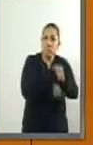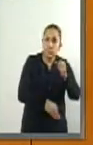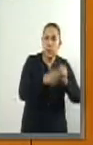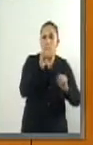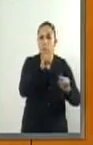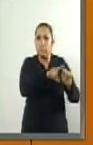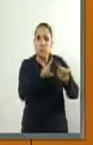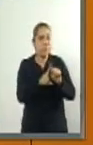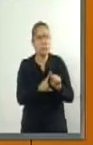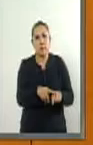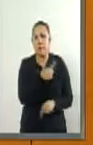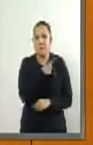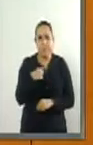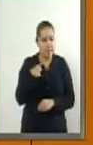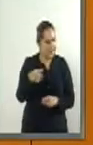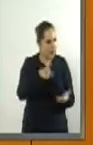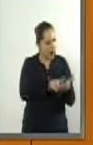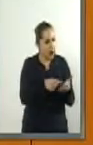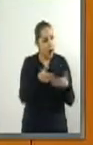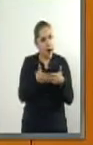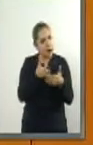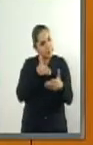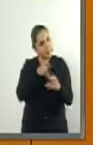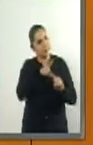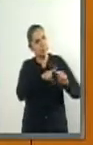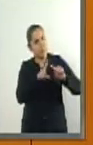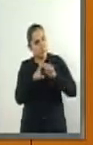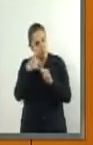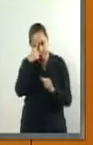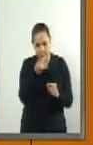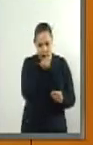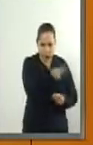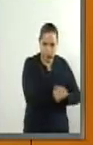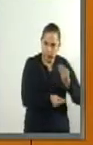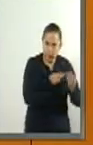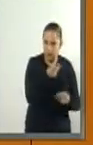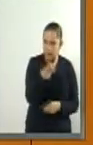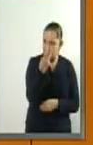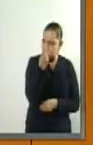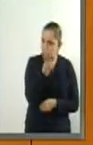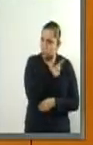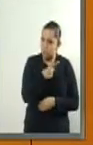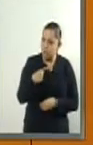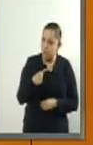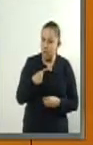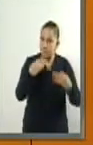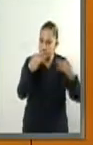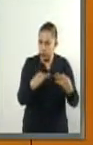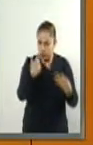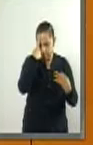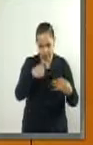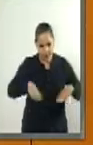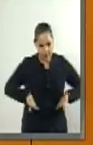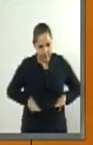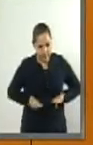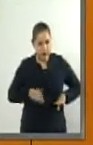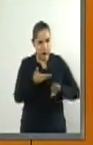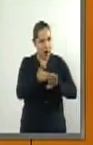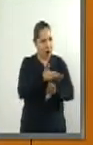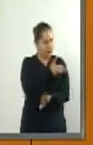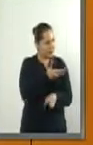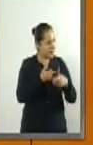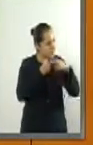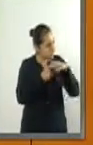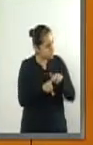ni a que exprese los hechos que debió haber manifestado desde el escrito inicial por lo anteriormente